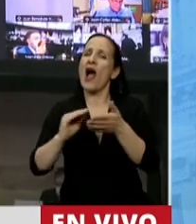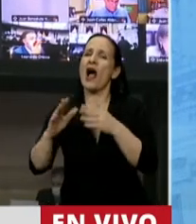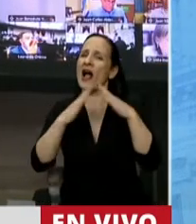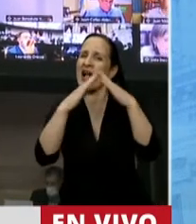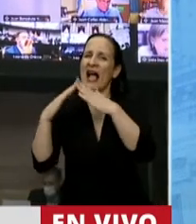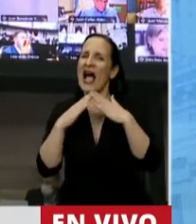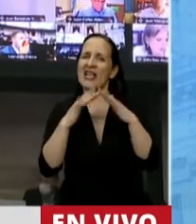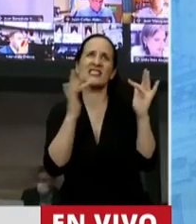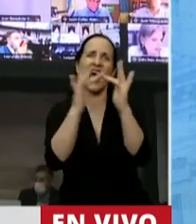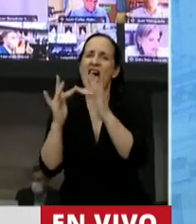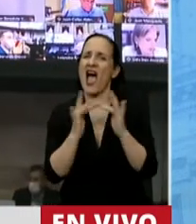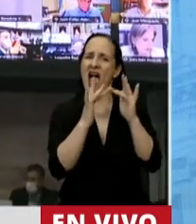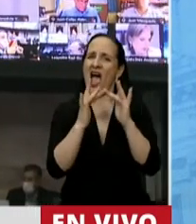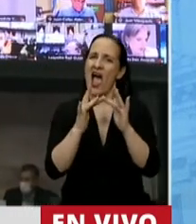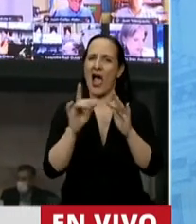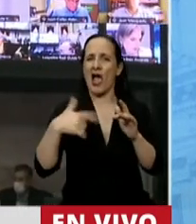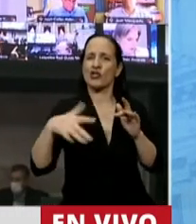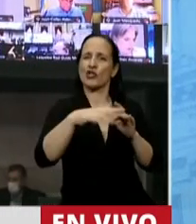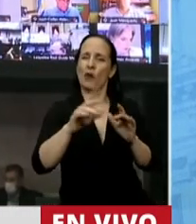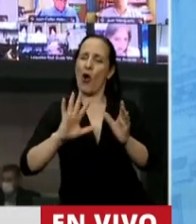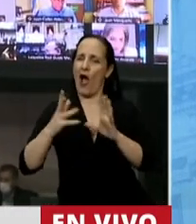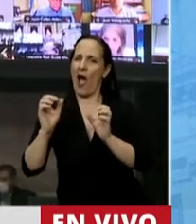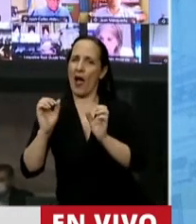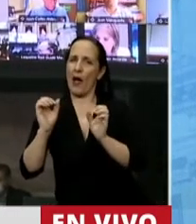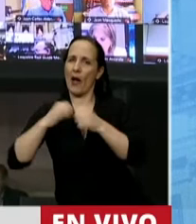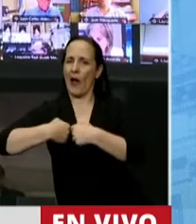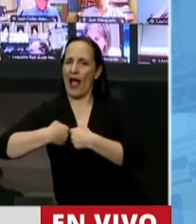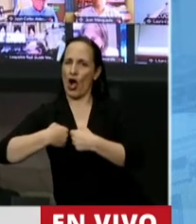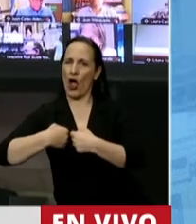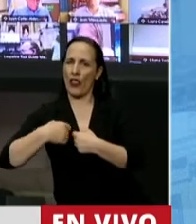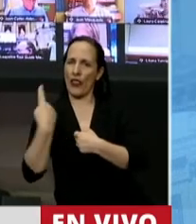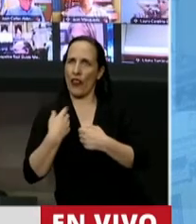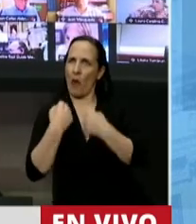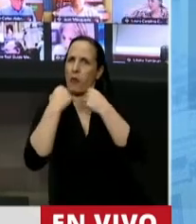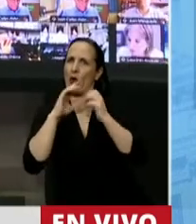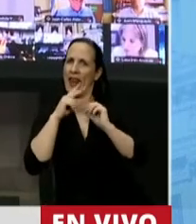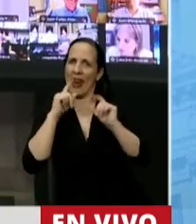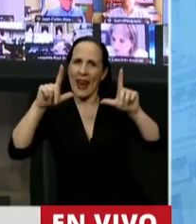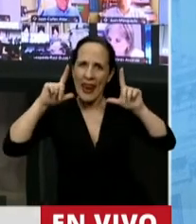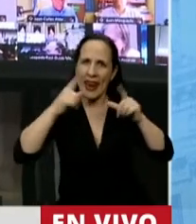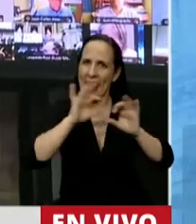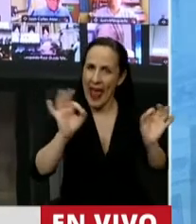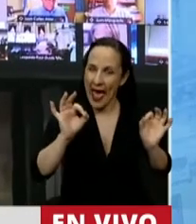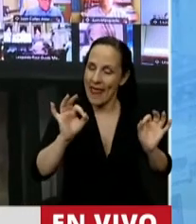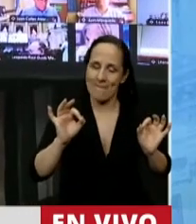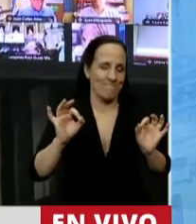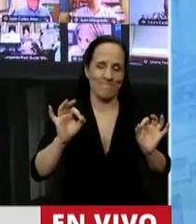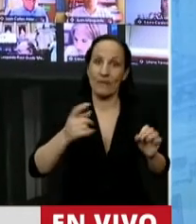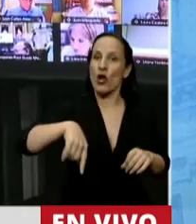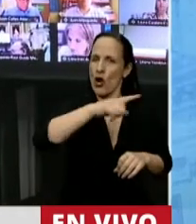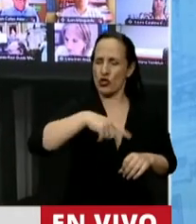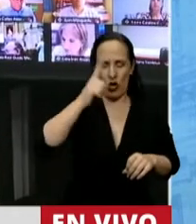escondiéndose de la sociedad que pavorosamente ve como nosotros nos transformamos, no los que no estamos de acuerdo con